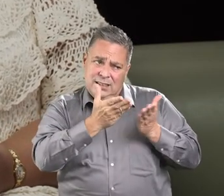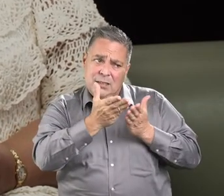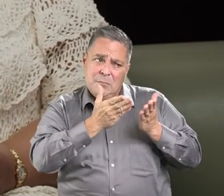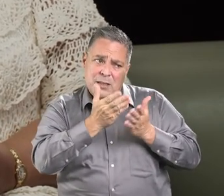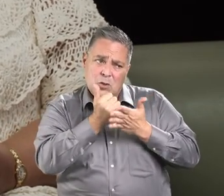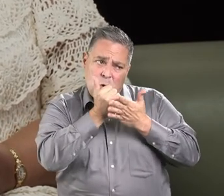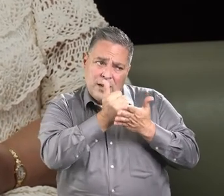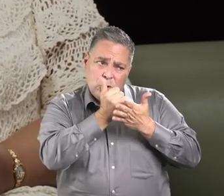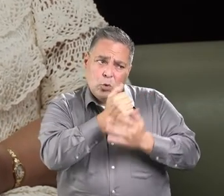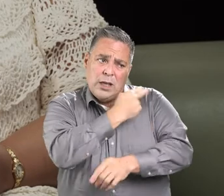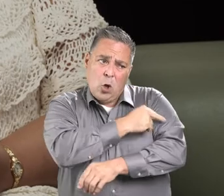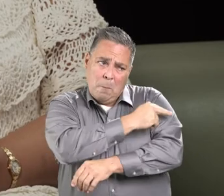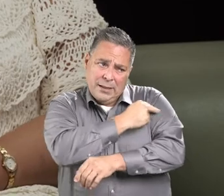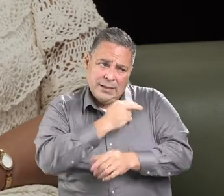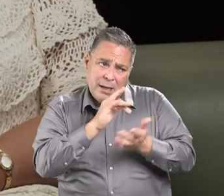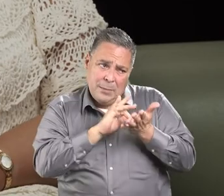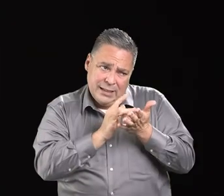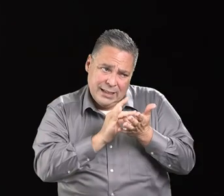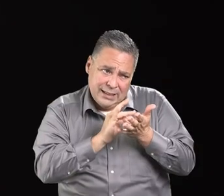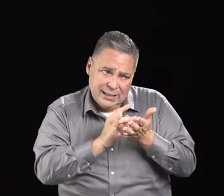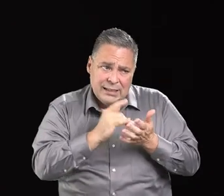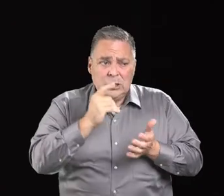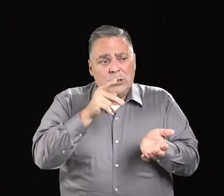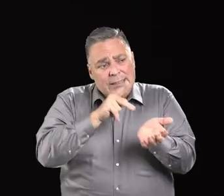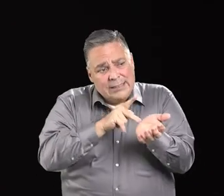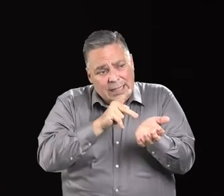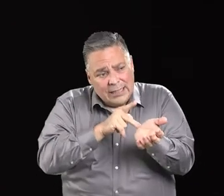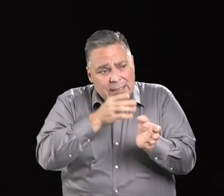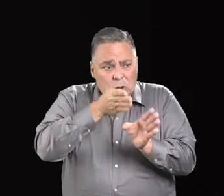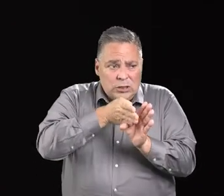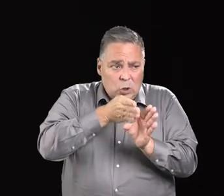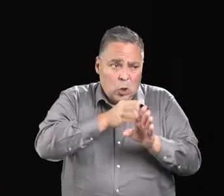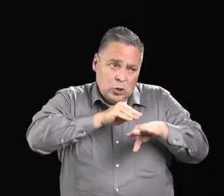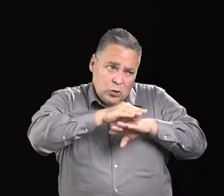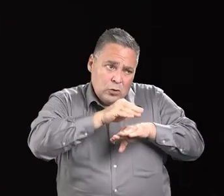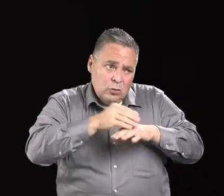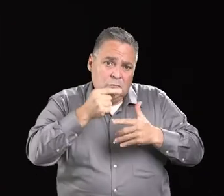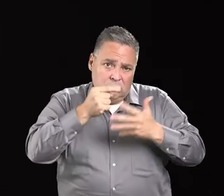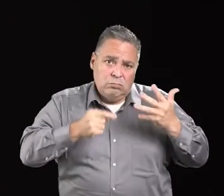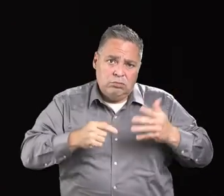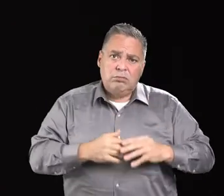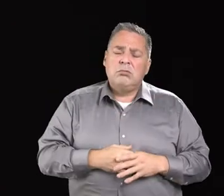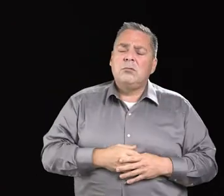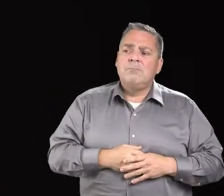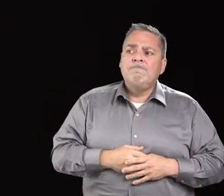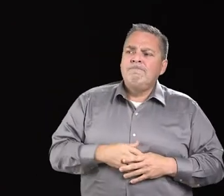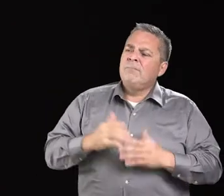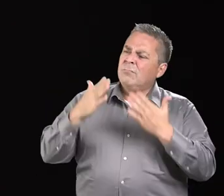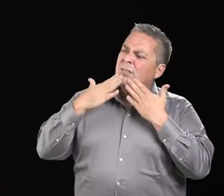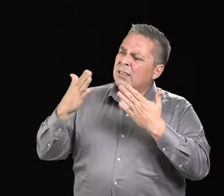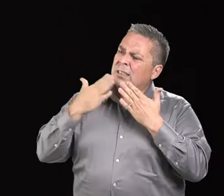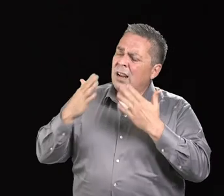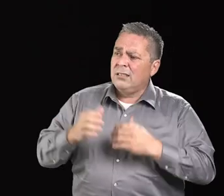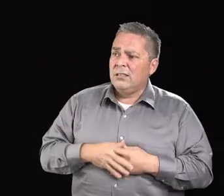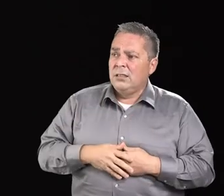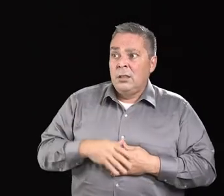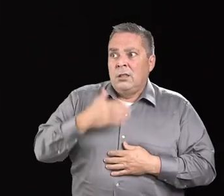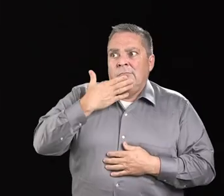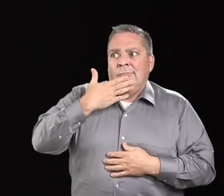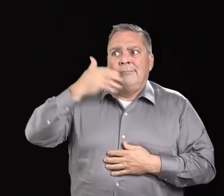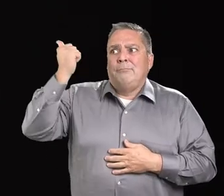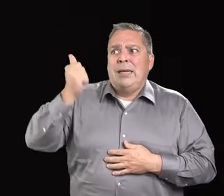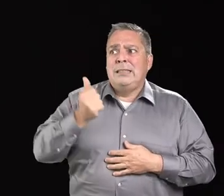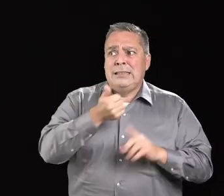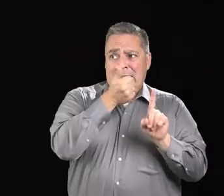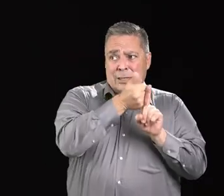psiquiátrico como psicológico. Muchísimas gracias doctora Allende por esa información. Lo ideal sería verdad que las personas